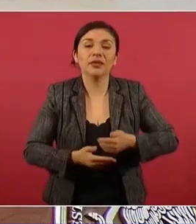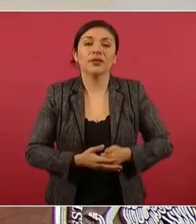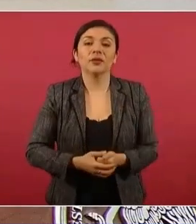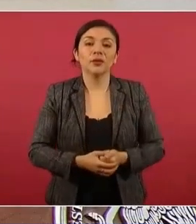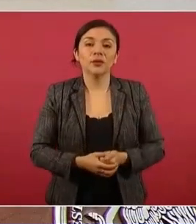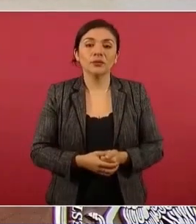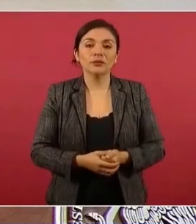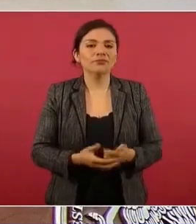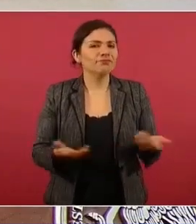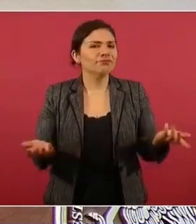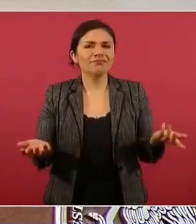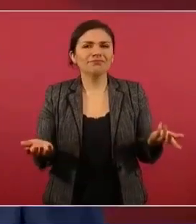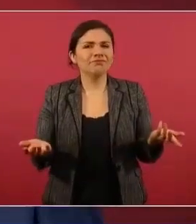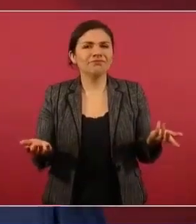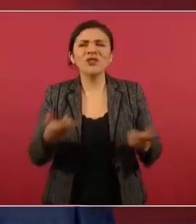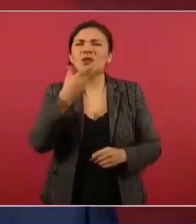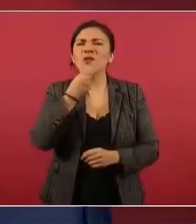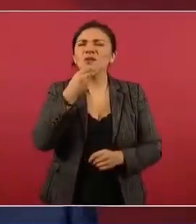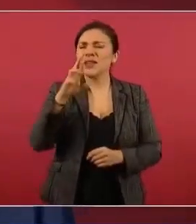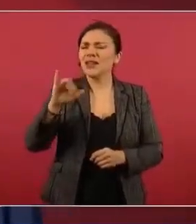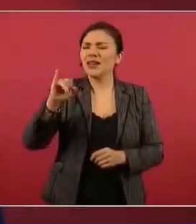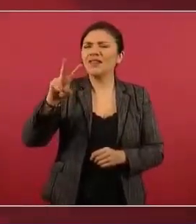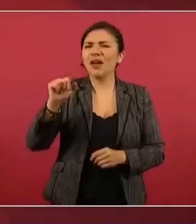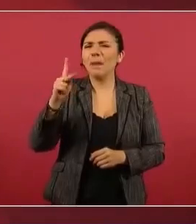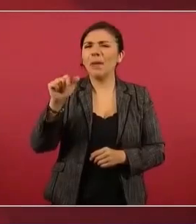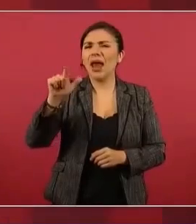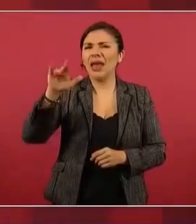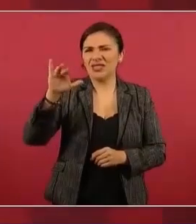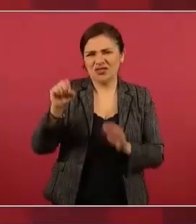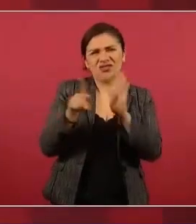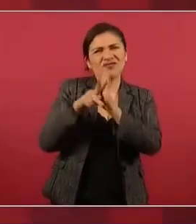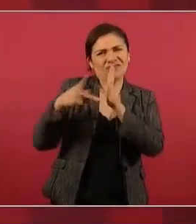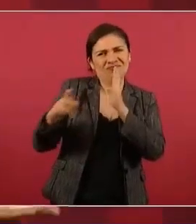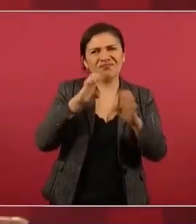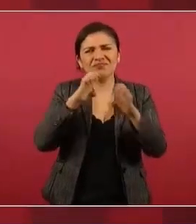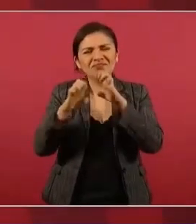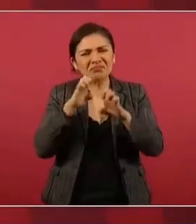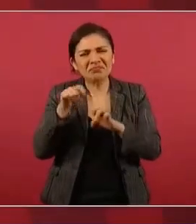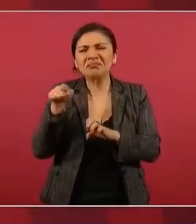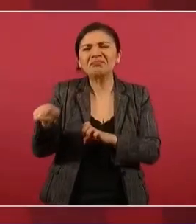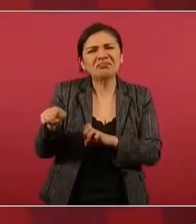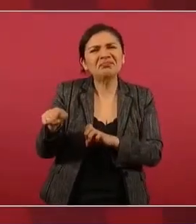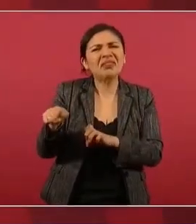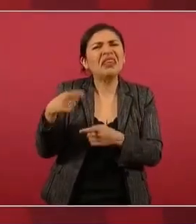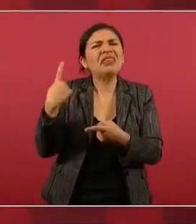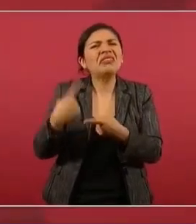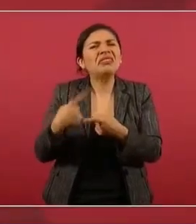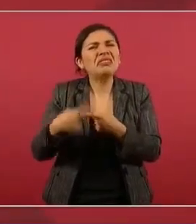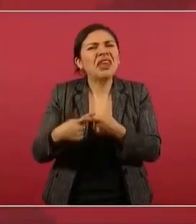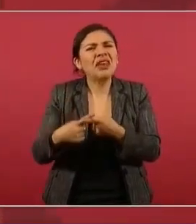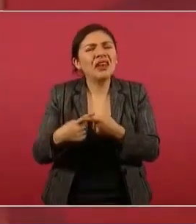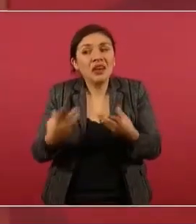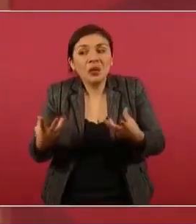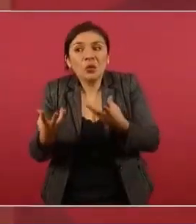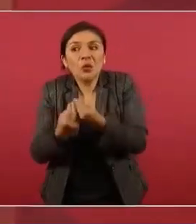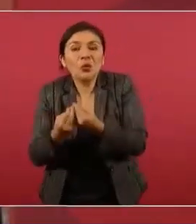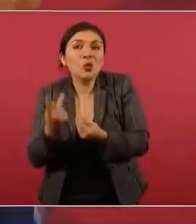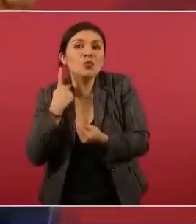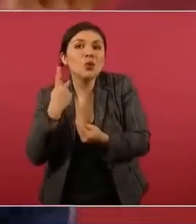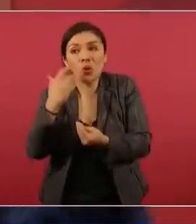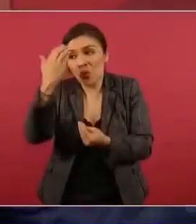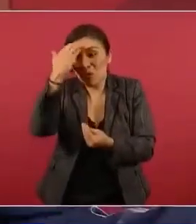Es que Rivapalacio, pues a quién conoce de los políticos, a